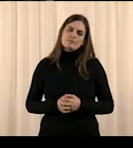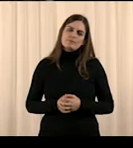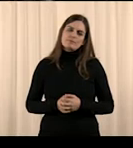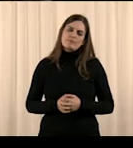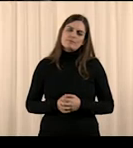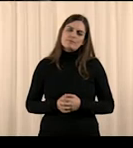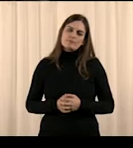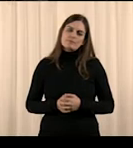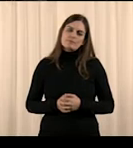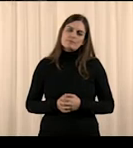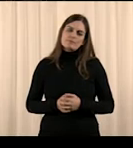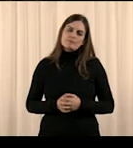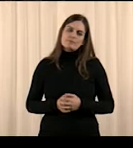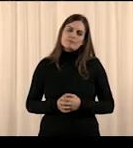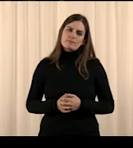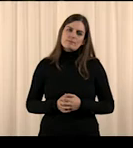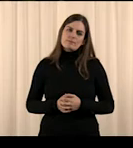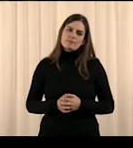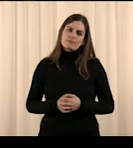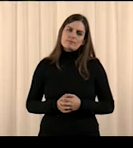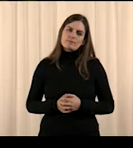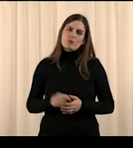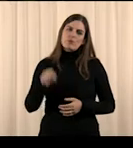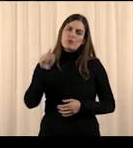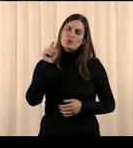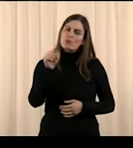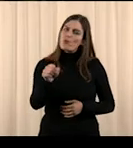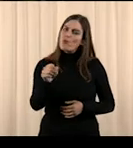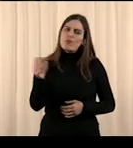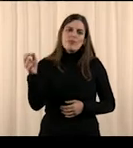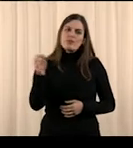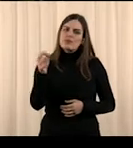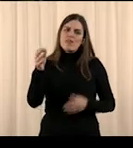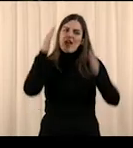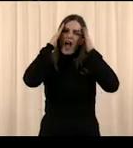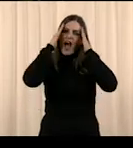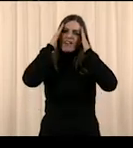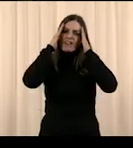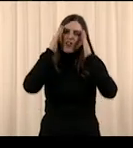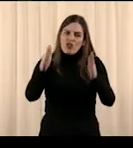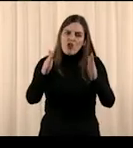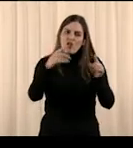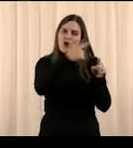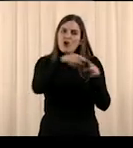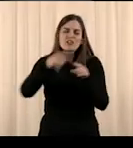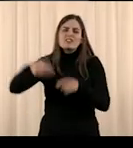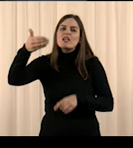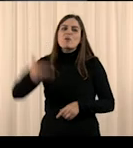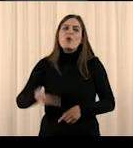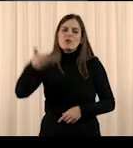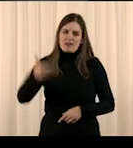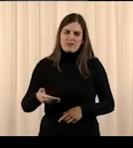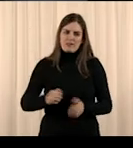Hay que atender a lo básico. Para